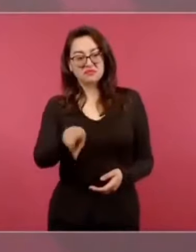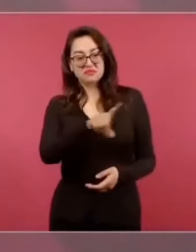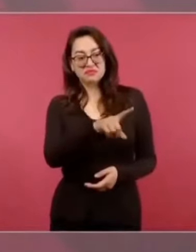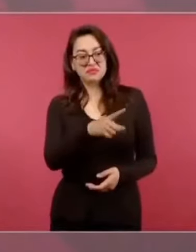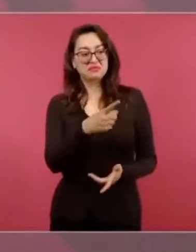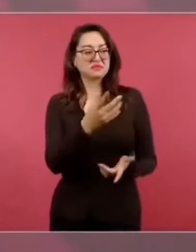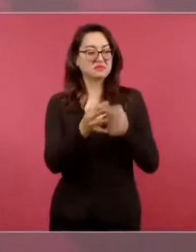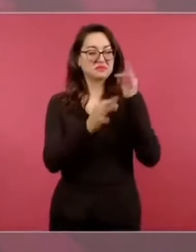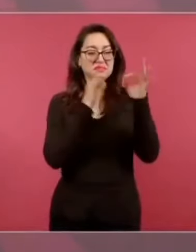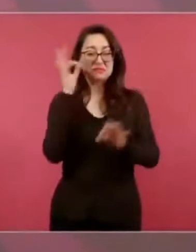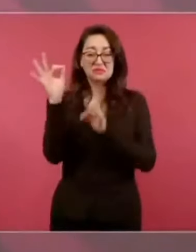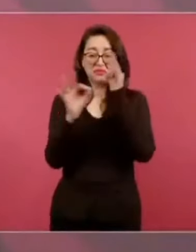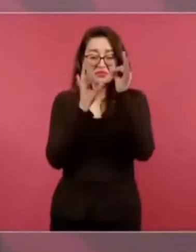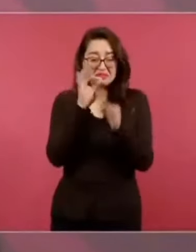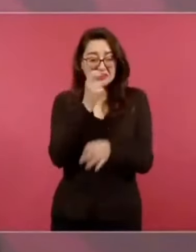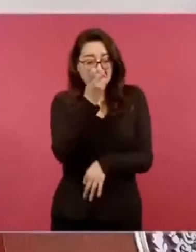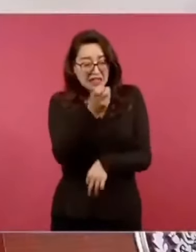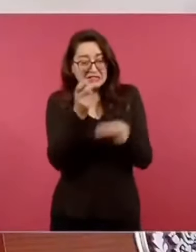medios de información.